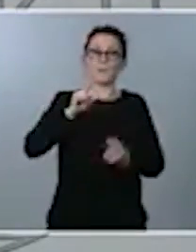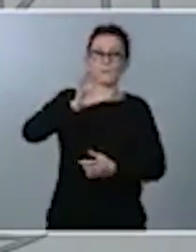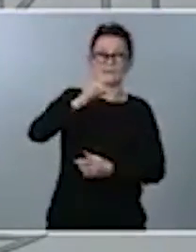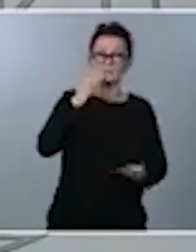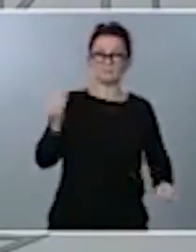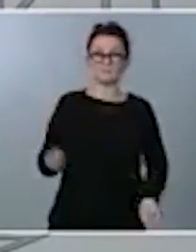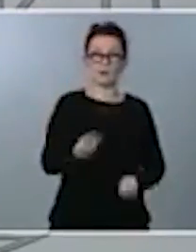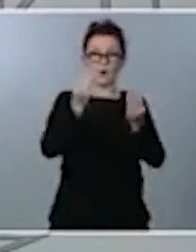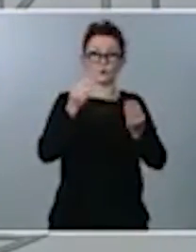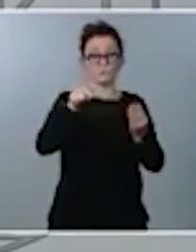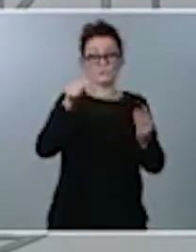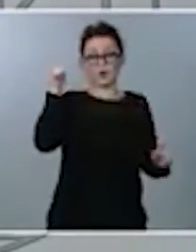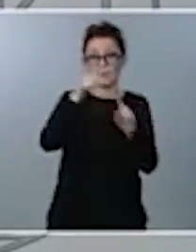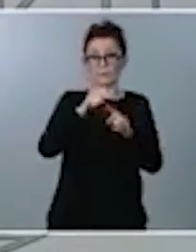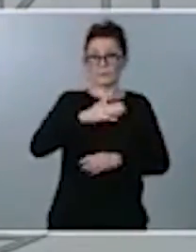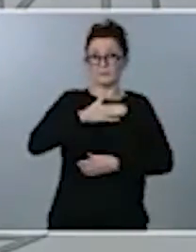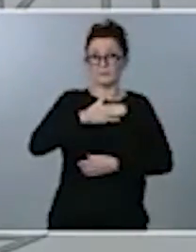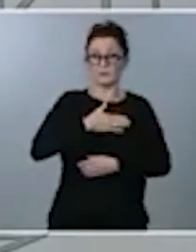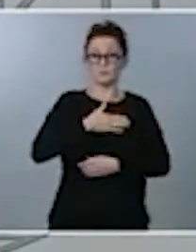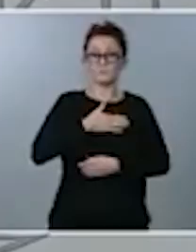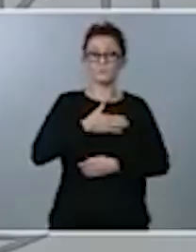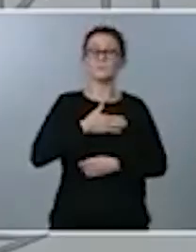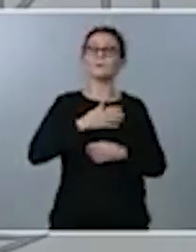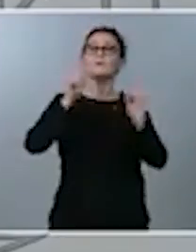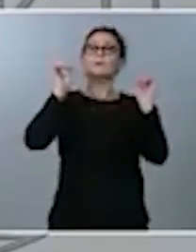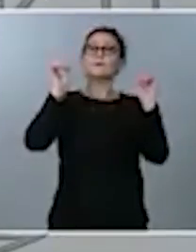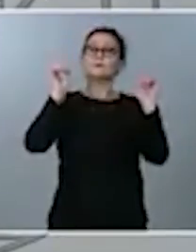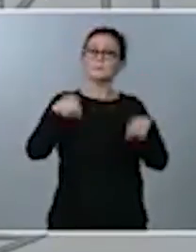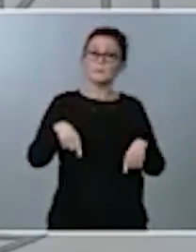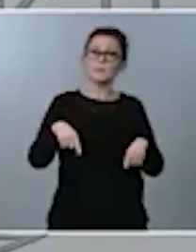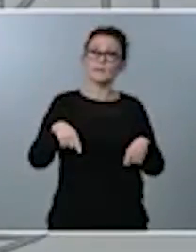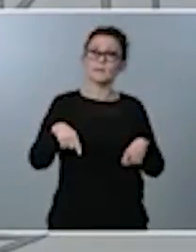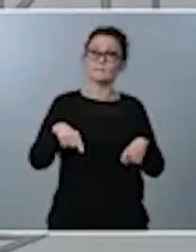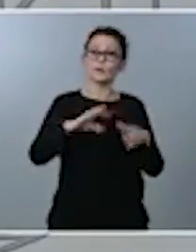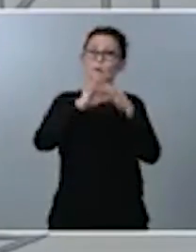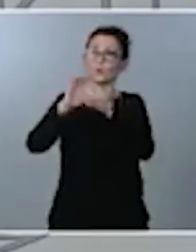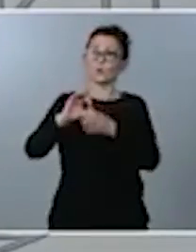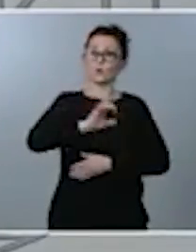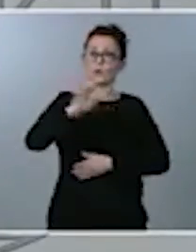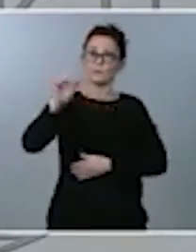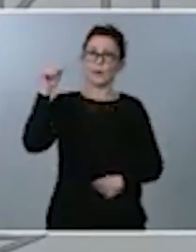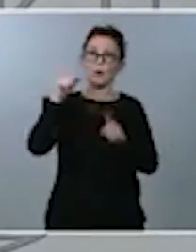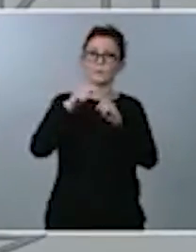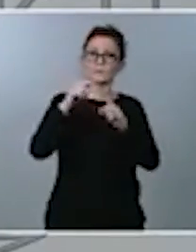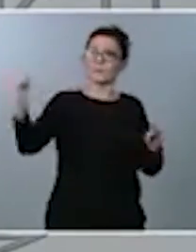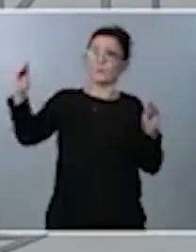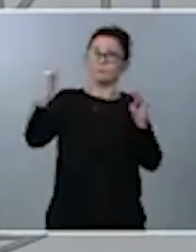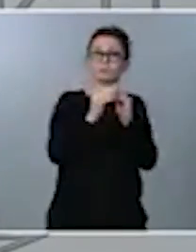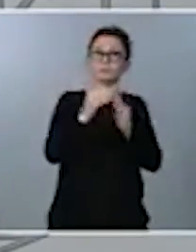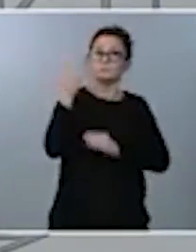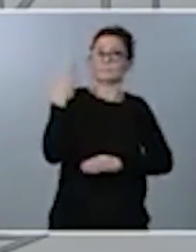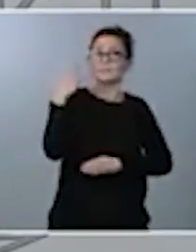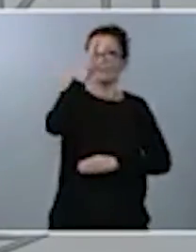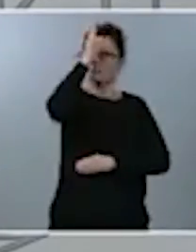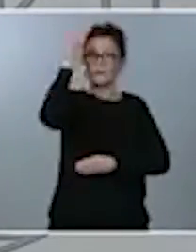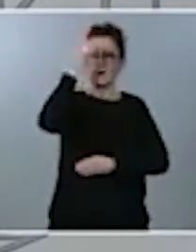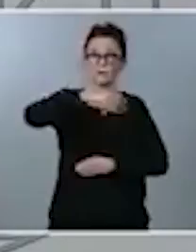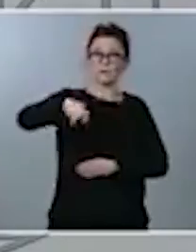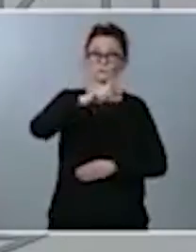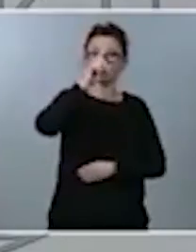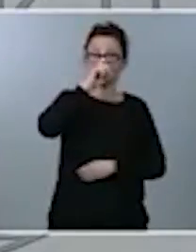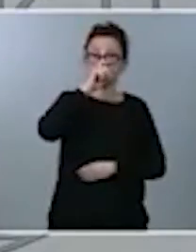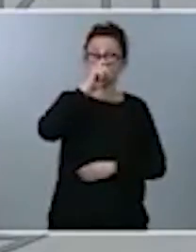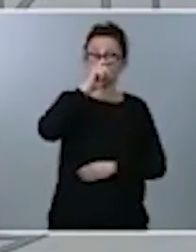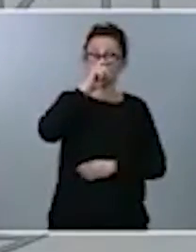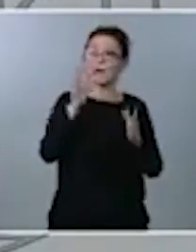empeño, afortunadamente también se encuentra la Unión Europea, que el pasado verano, como recordarán, alcanzó un acuerdo